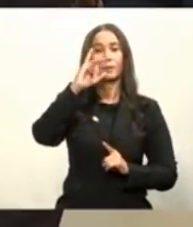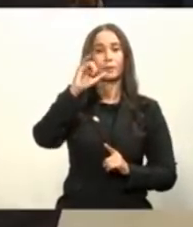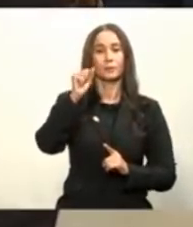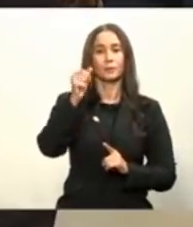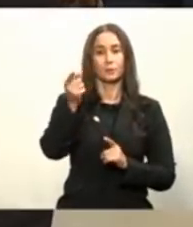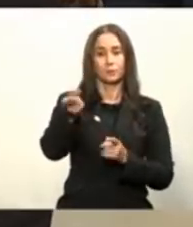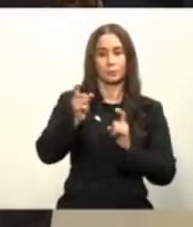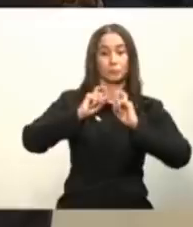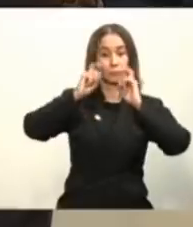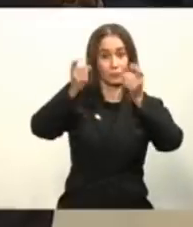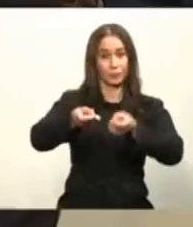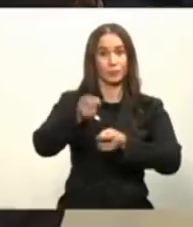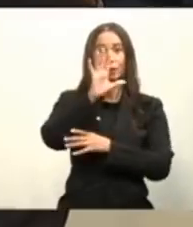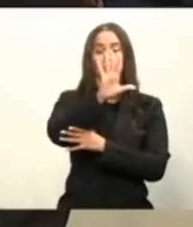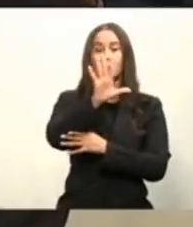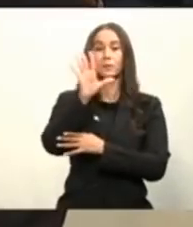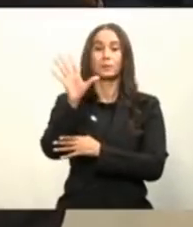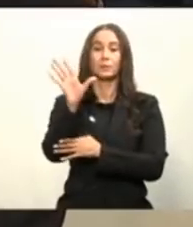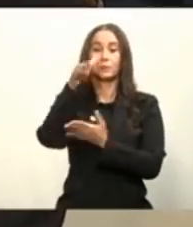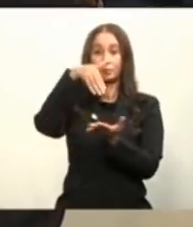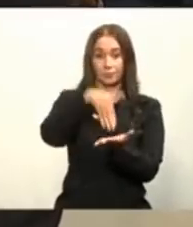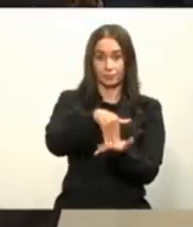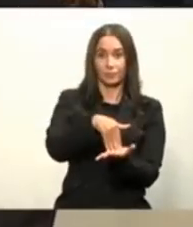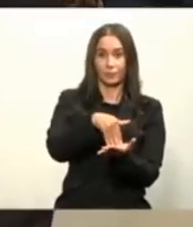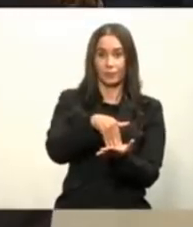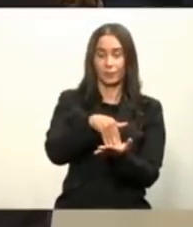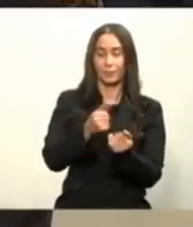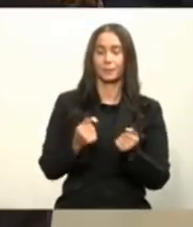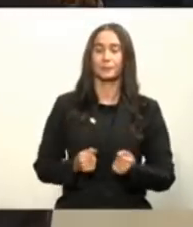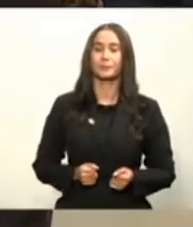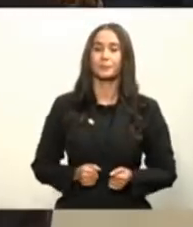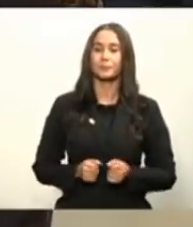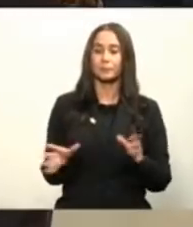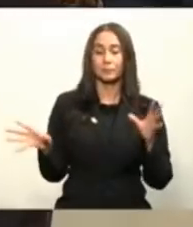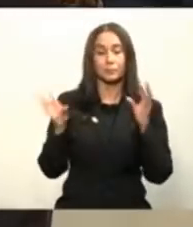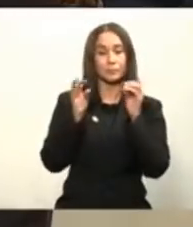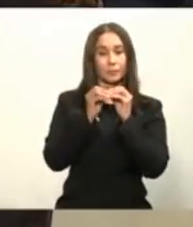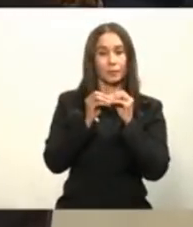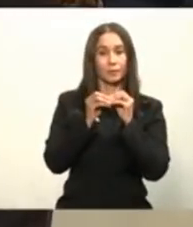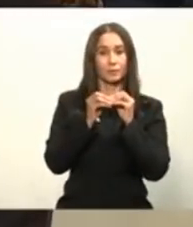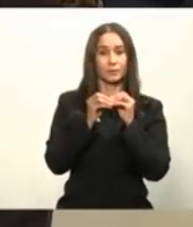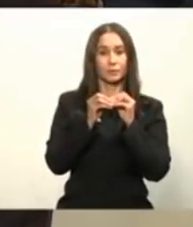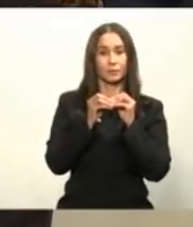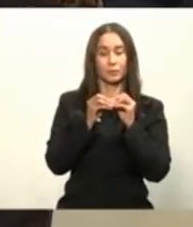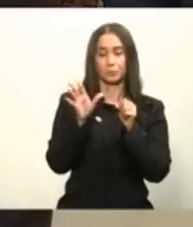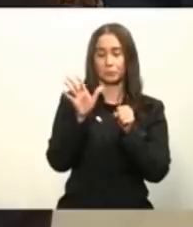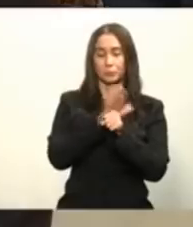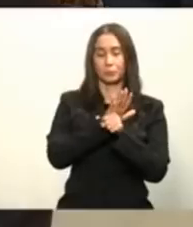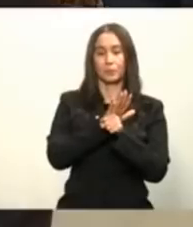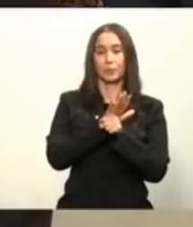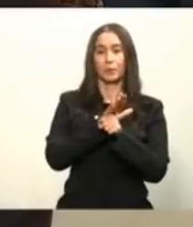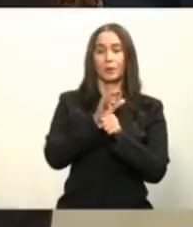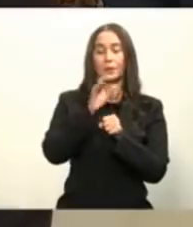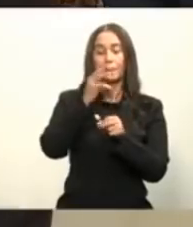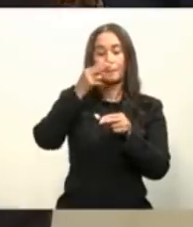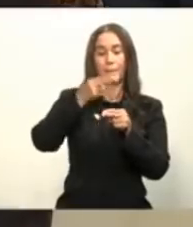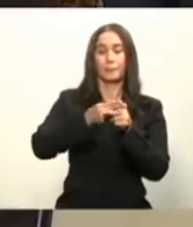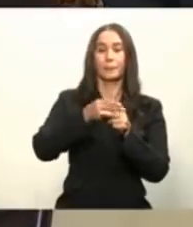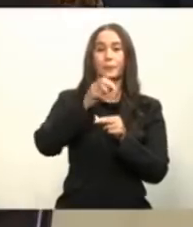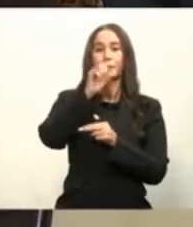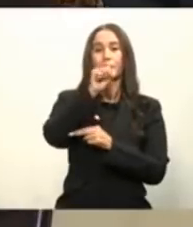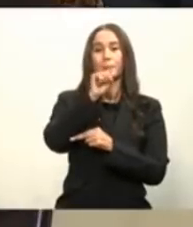mil vacunas también aparte en adición a esas 768 de la marca Sinopharm